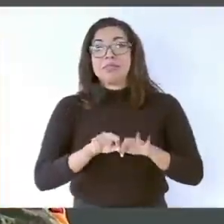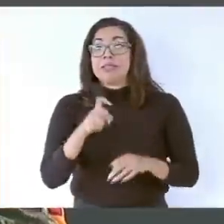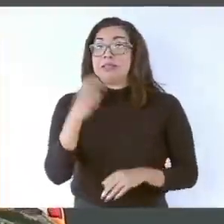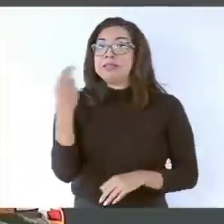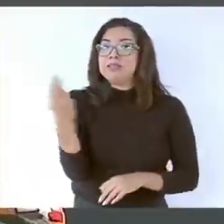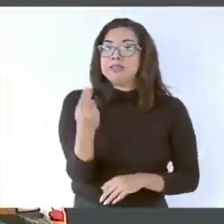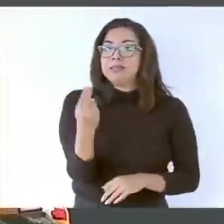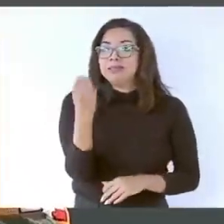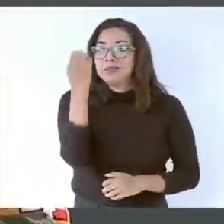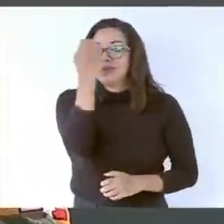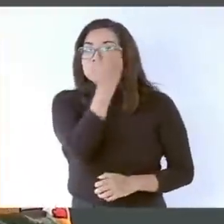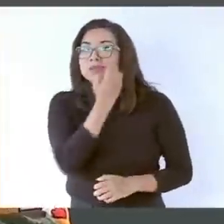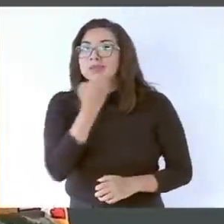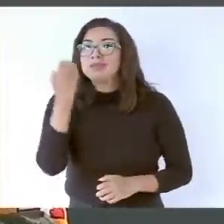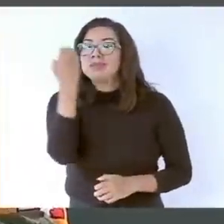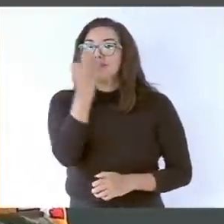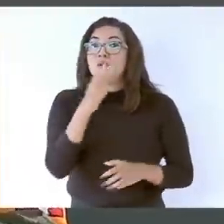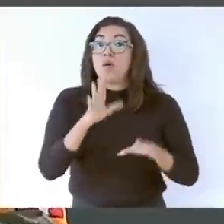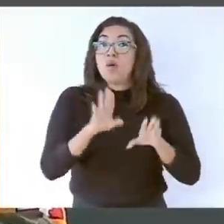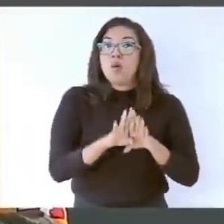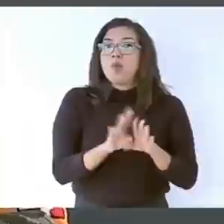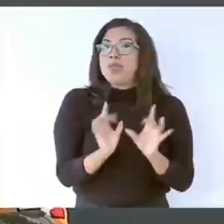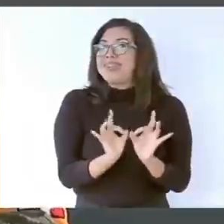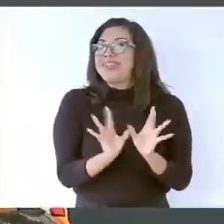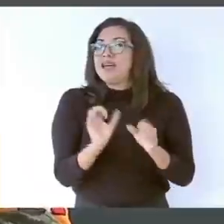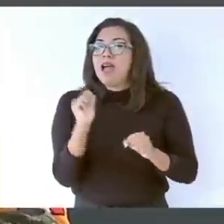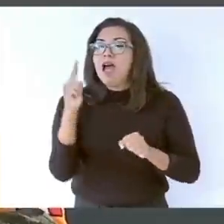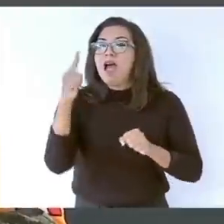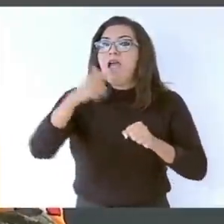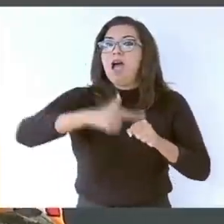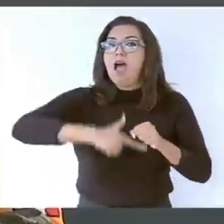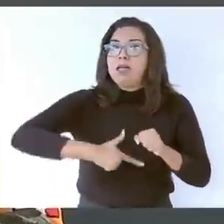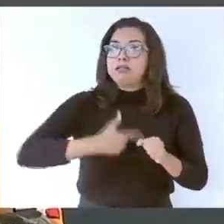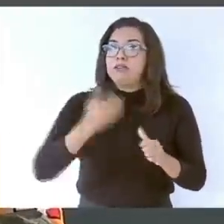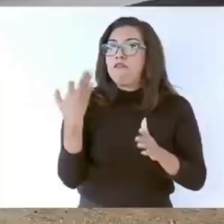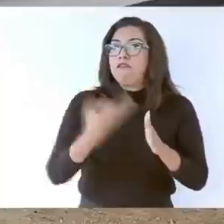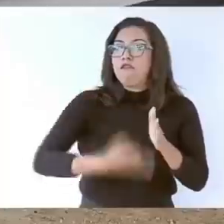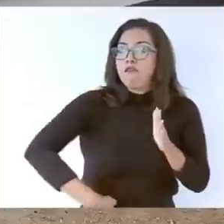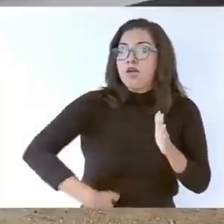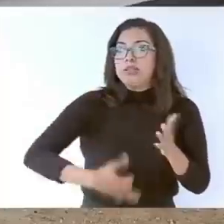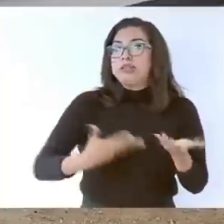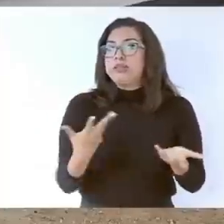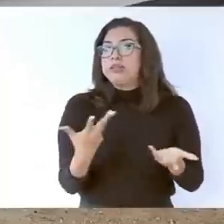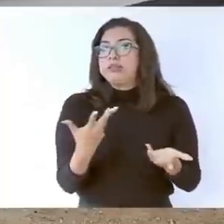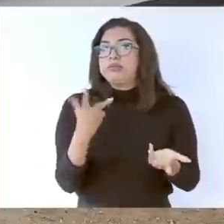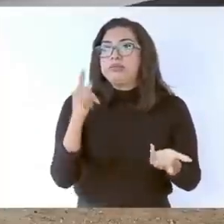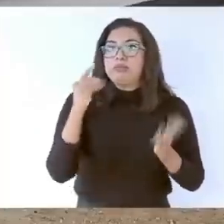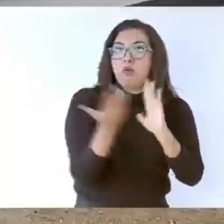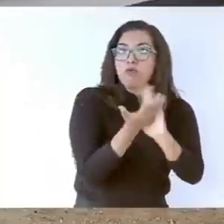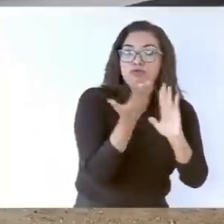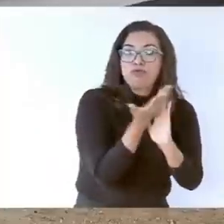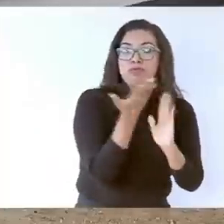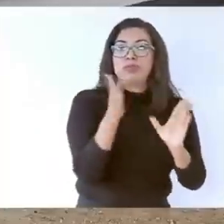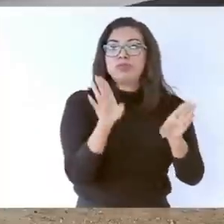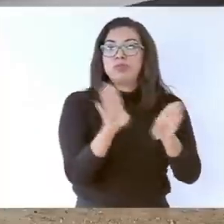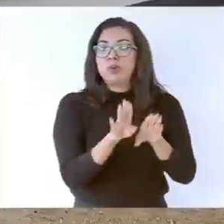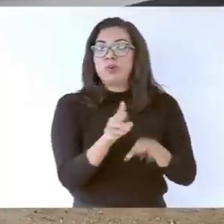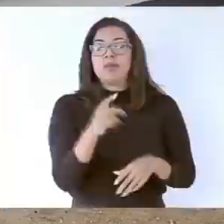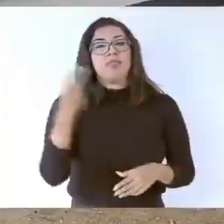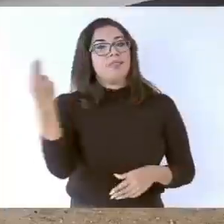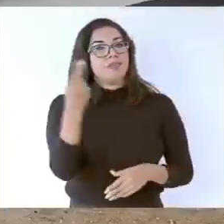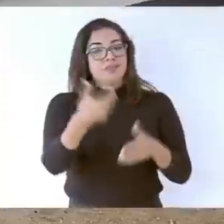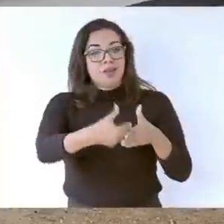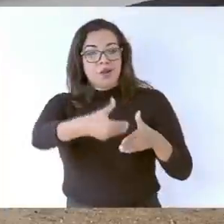análisis de las posibles soluciones técnicas que deriven en una construcción rápida, segura y